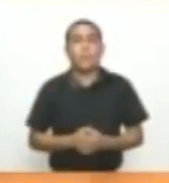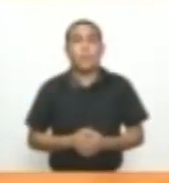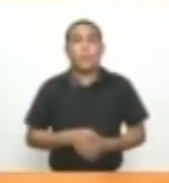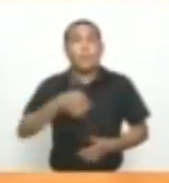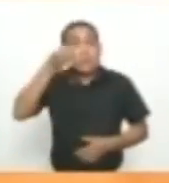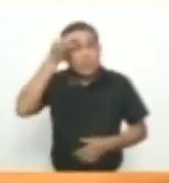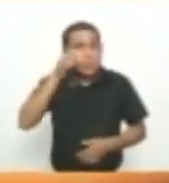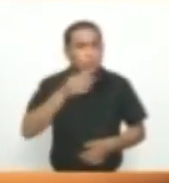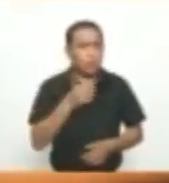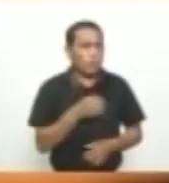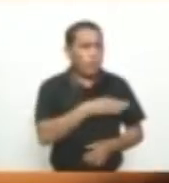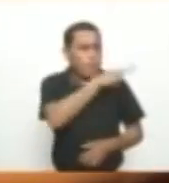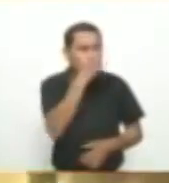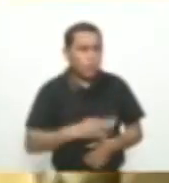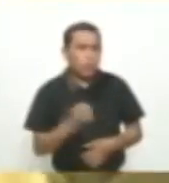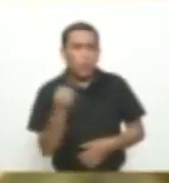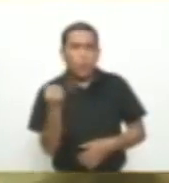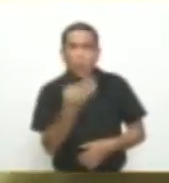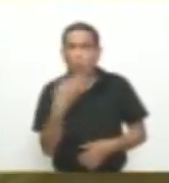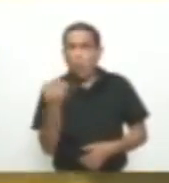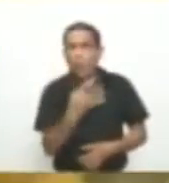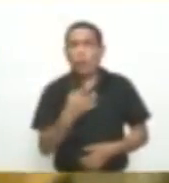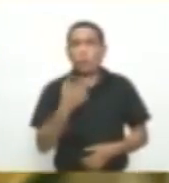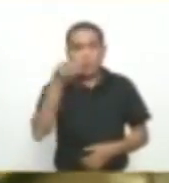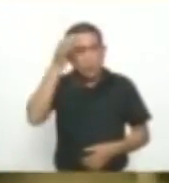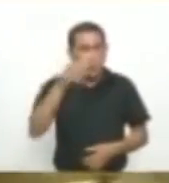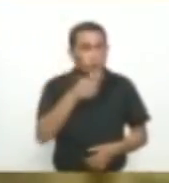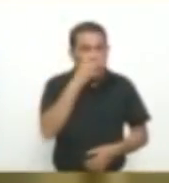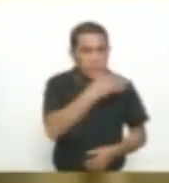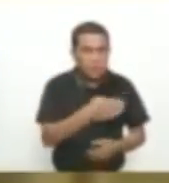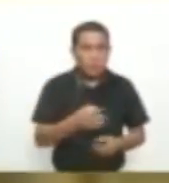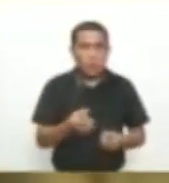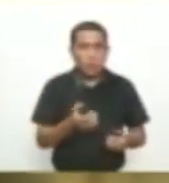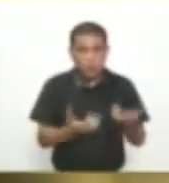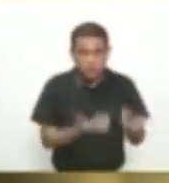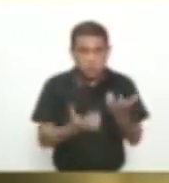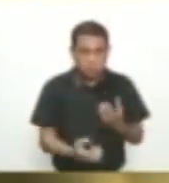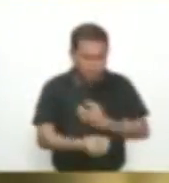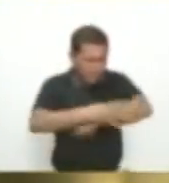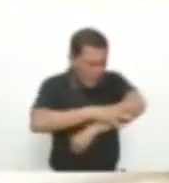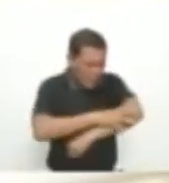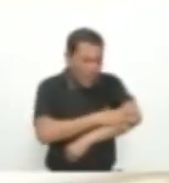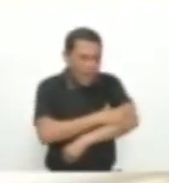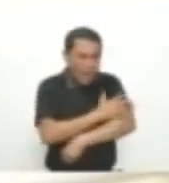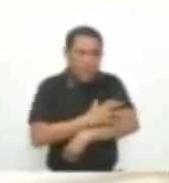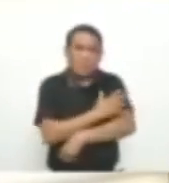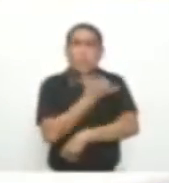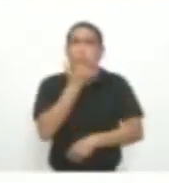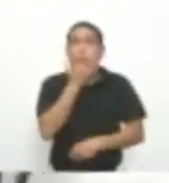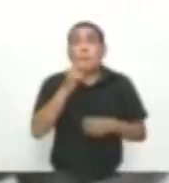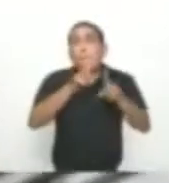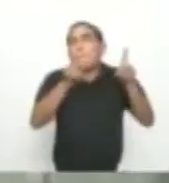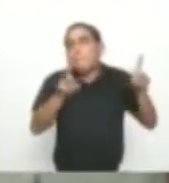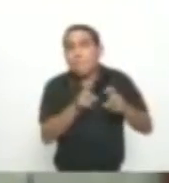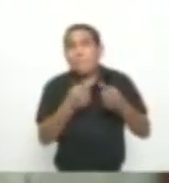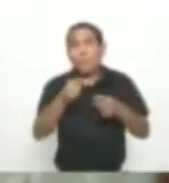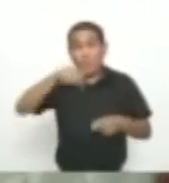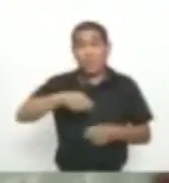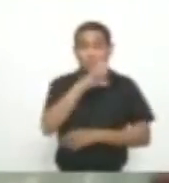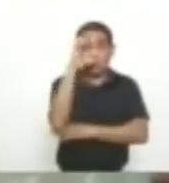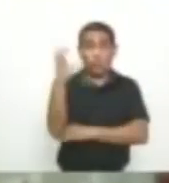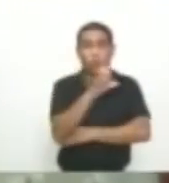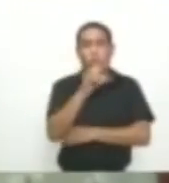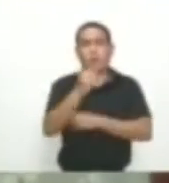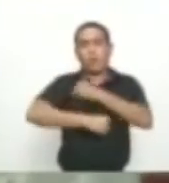cifras exactas Que confirmen Cuántos niños quemados Ha dejado Esos accidentes En las cocinas De los hogares costeños Lo cierto es que en Colombia En el